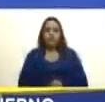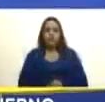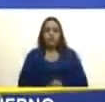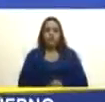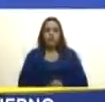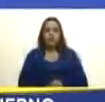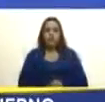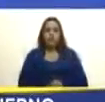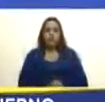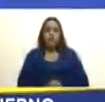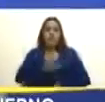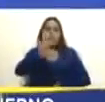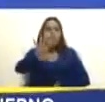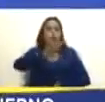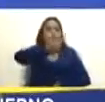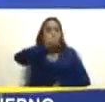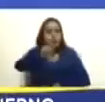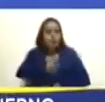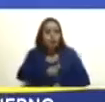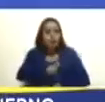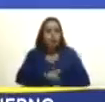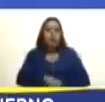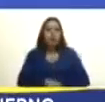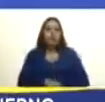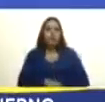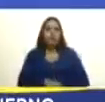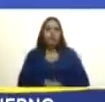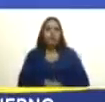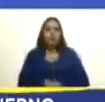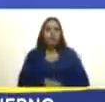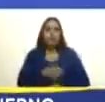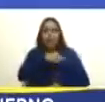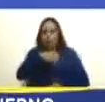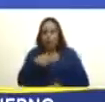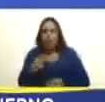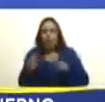cinco preguntas las conocemos muy bien